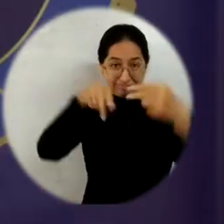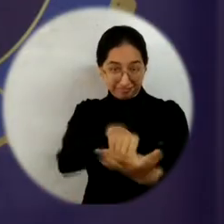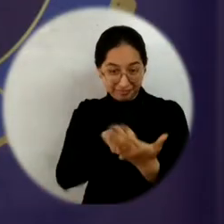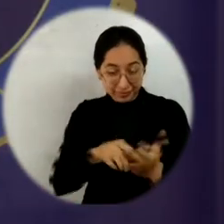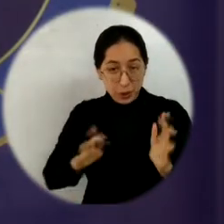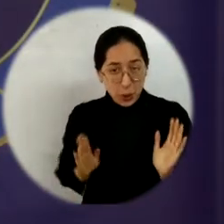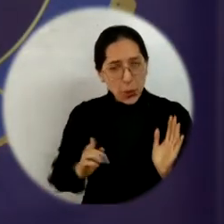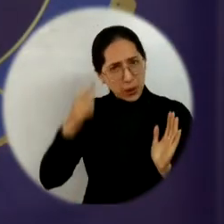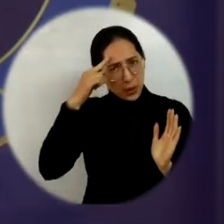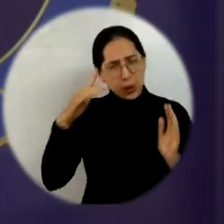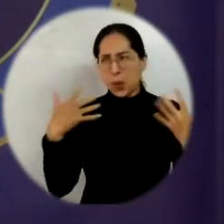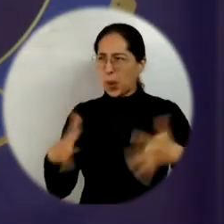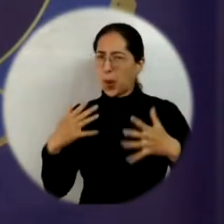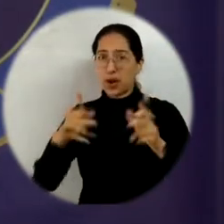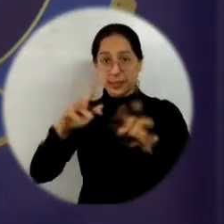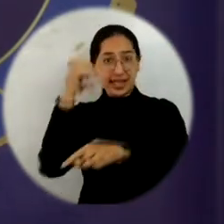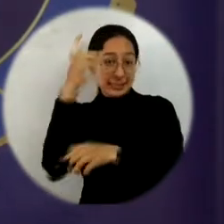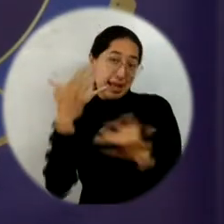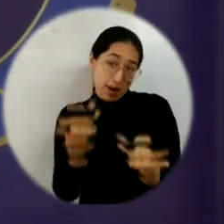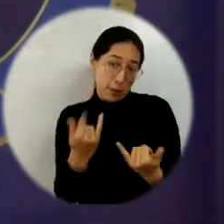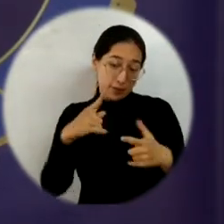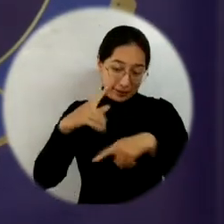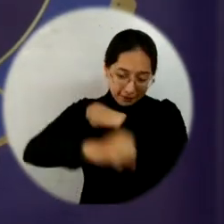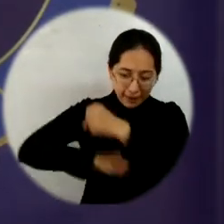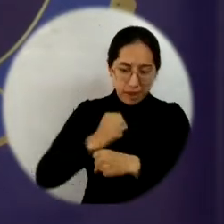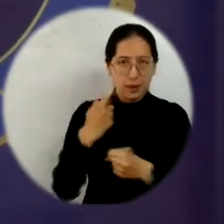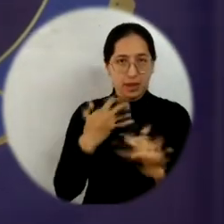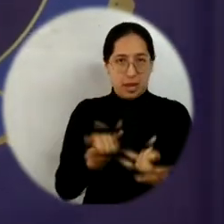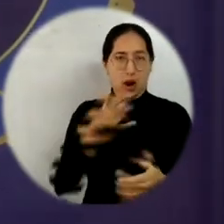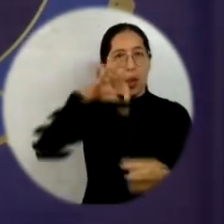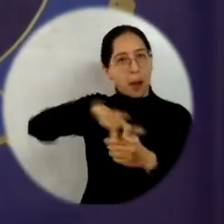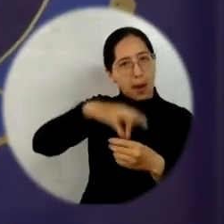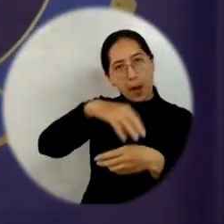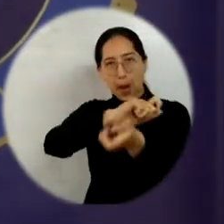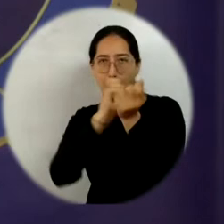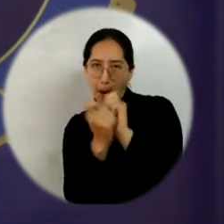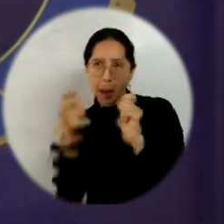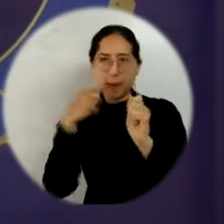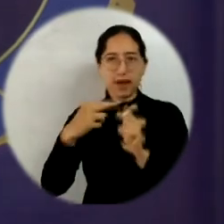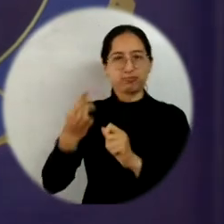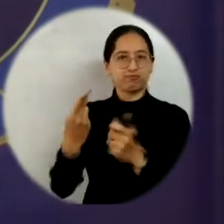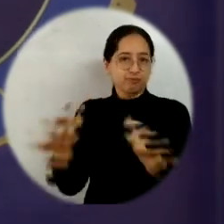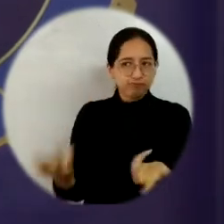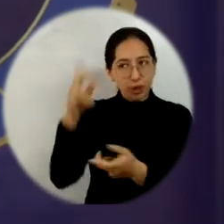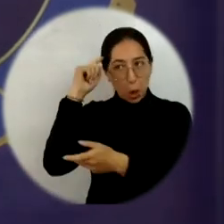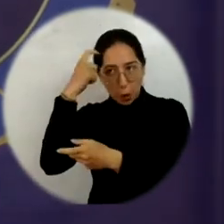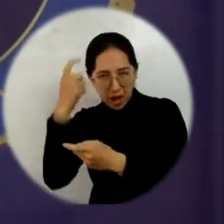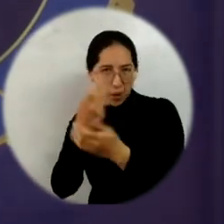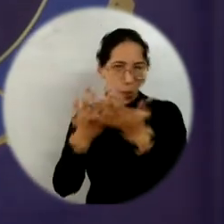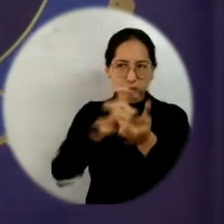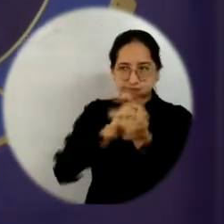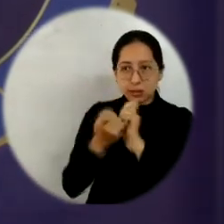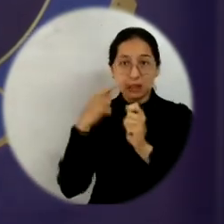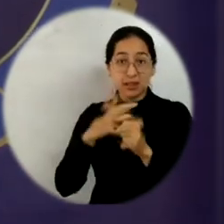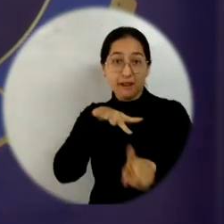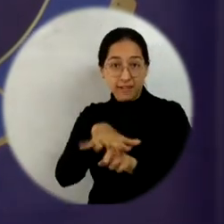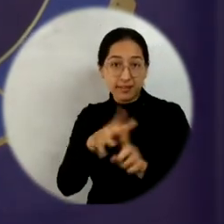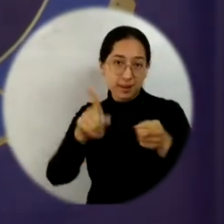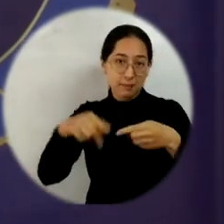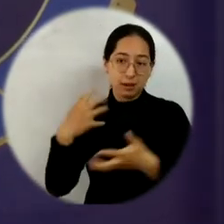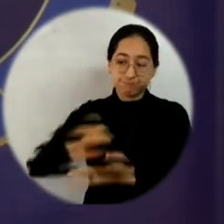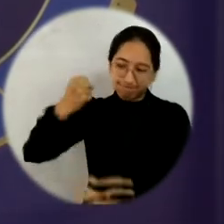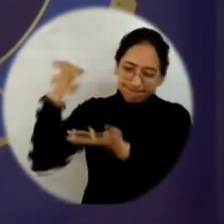Estamos en momentos coyunturales de cambio de gobierno, de elecciones, y donde hay unas normatividades que están afectando la